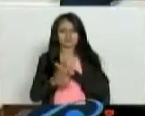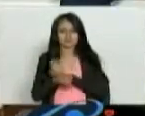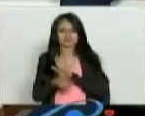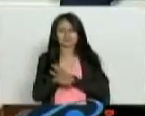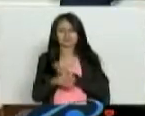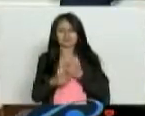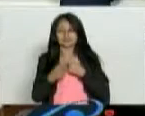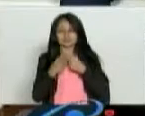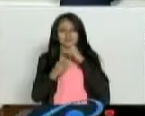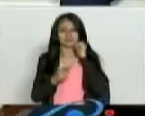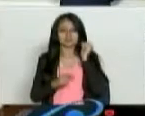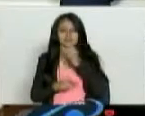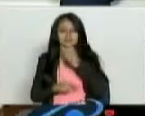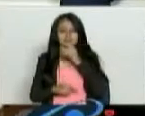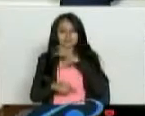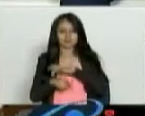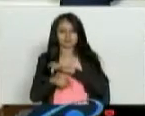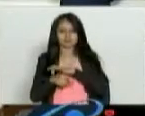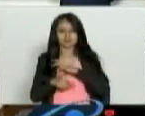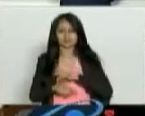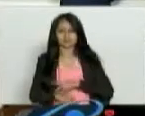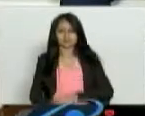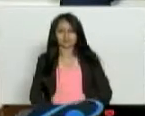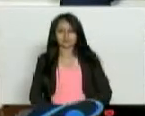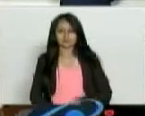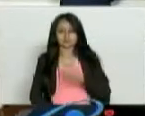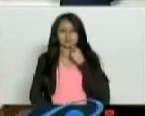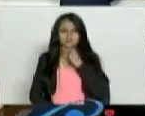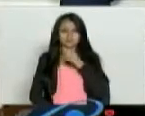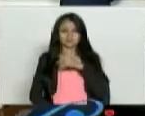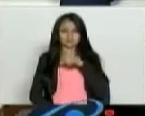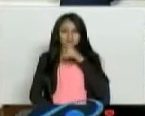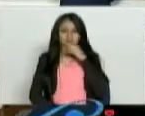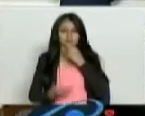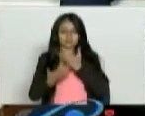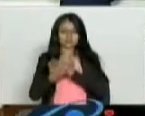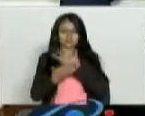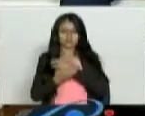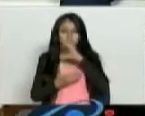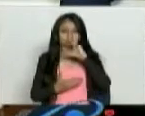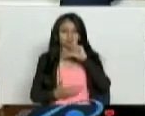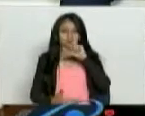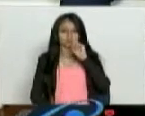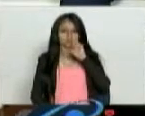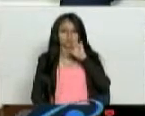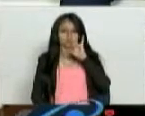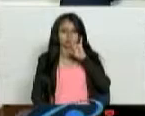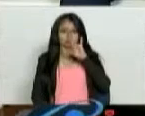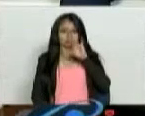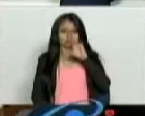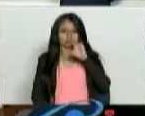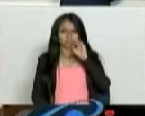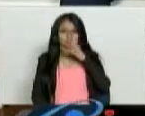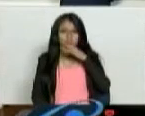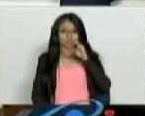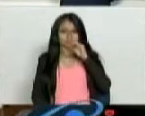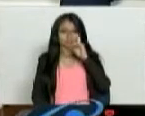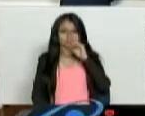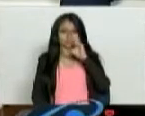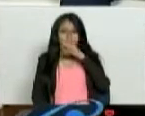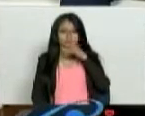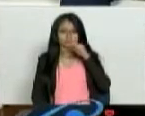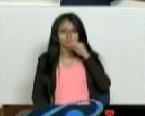doctor. Sí. El doctor nos recomienda tomar el cloruro de magnesia en agua en la mañana